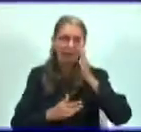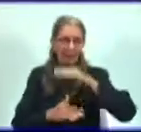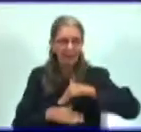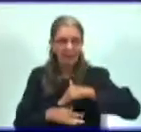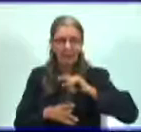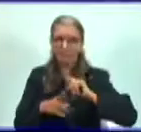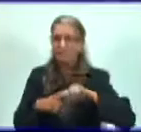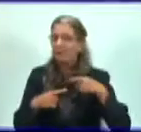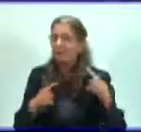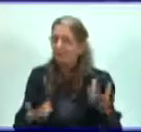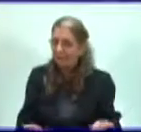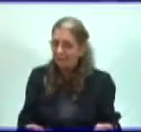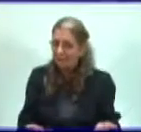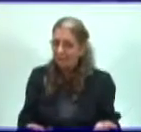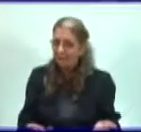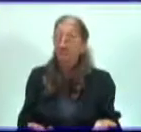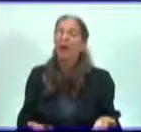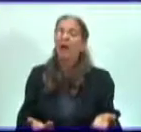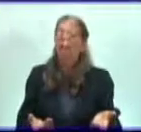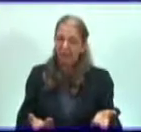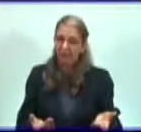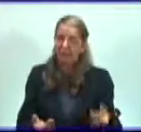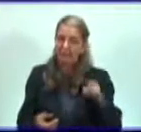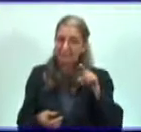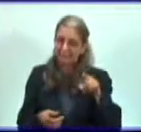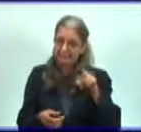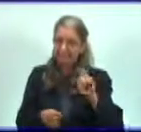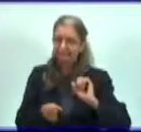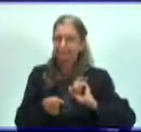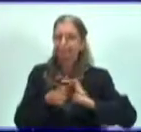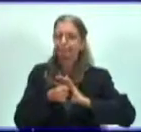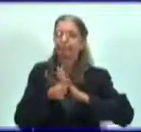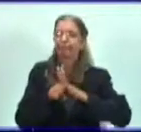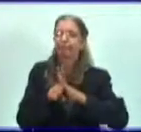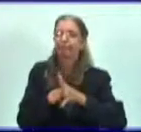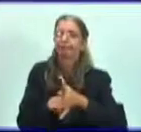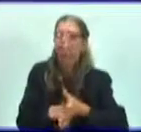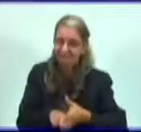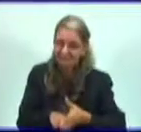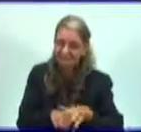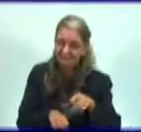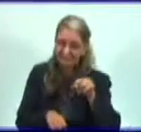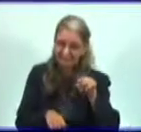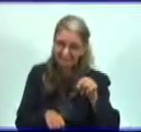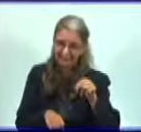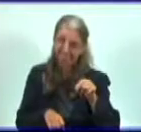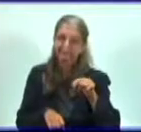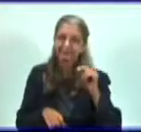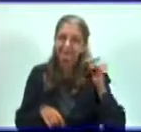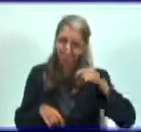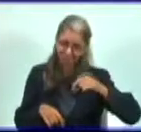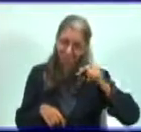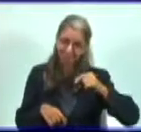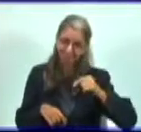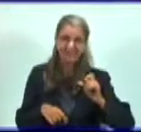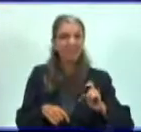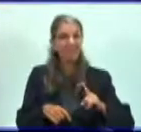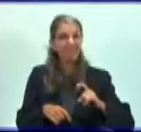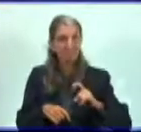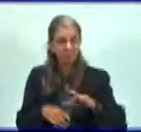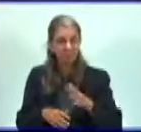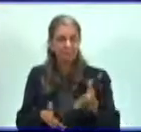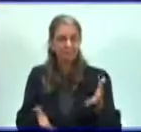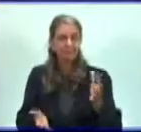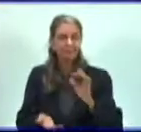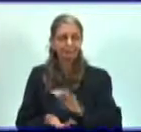escolar. Pero no importa, nosotros vamos a vencer, porque vamos a continuar nuestro proceso docente educativo